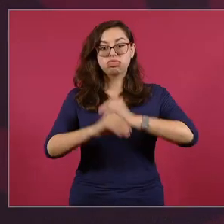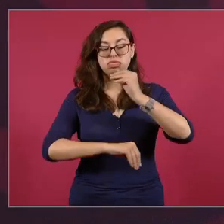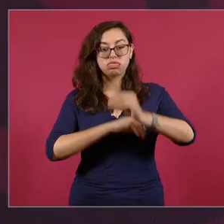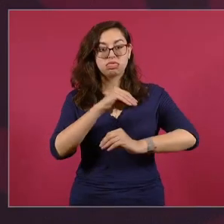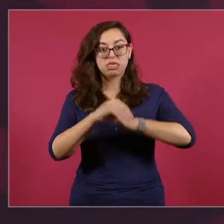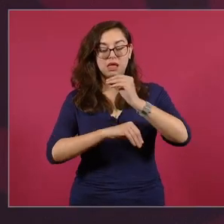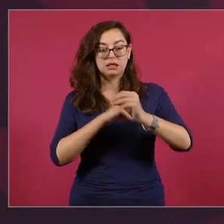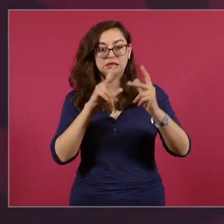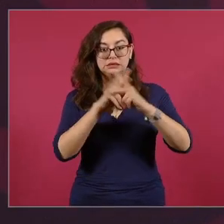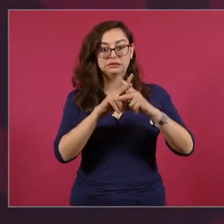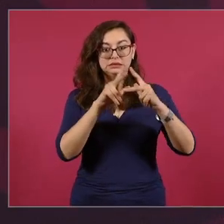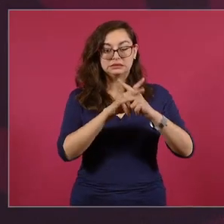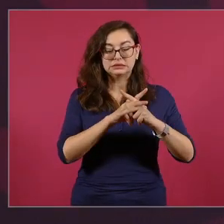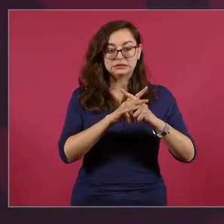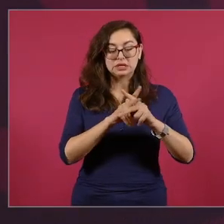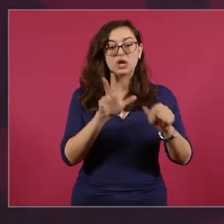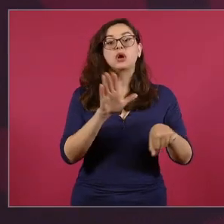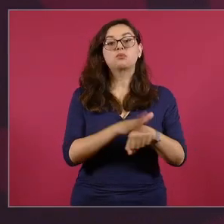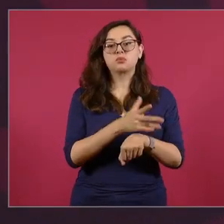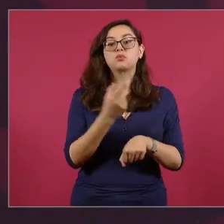Salinas con Cedillo,